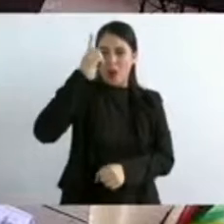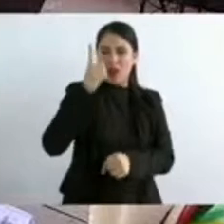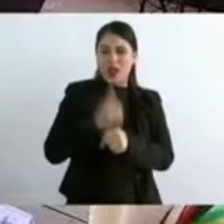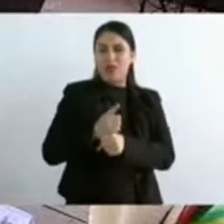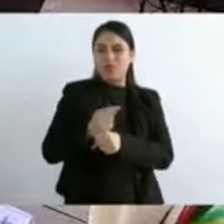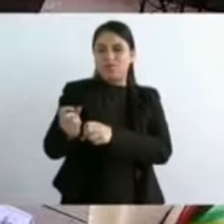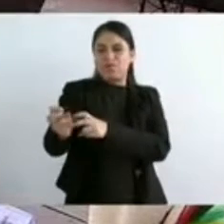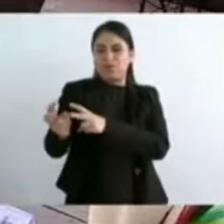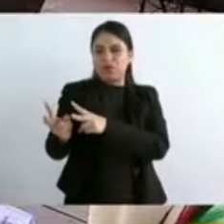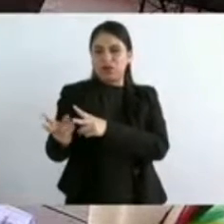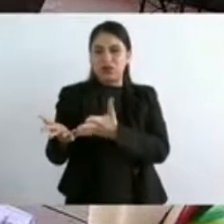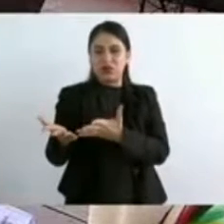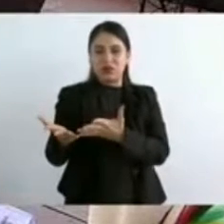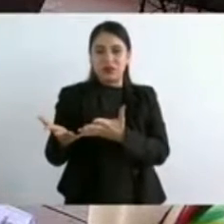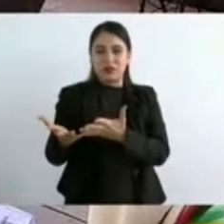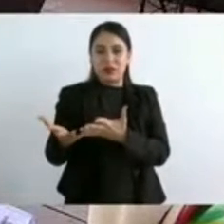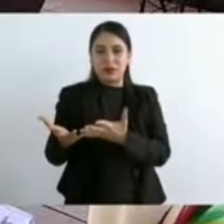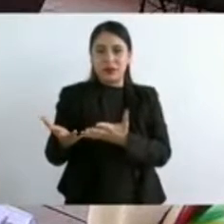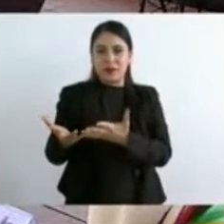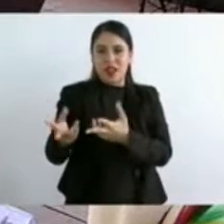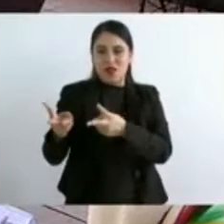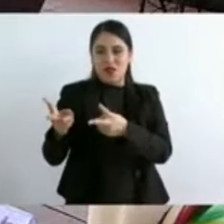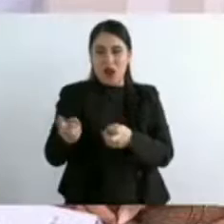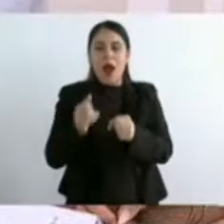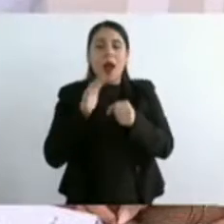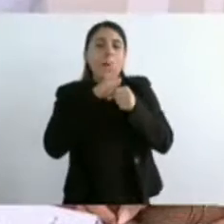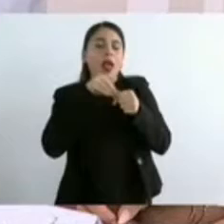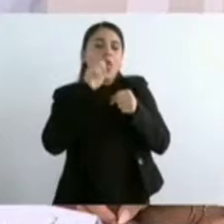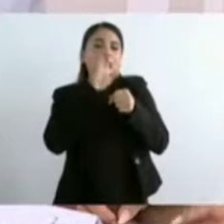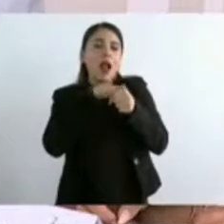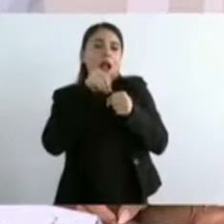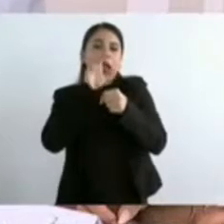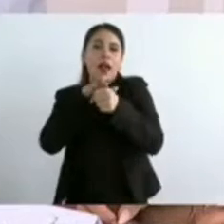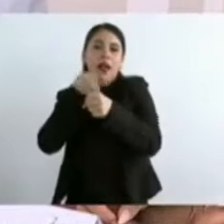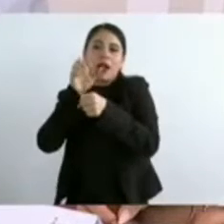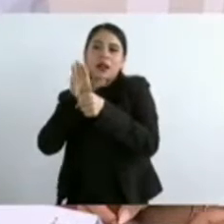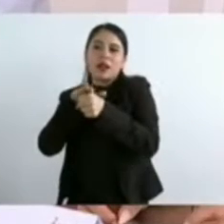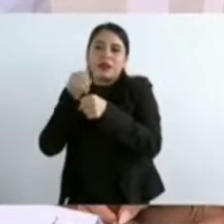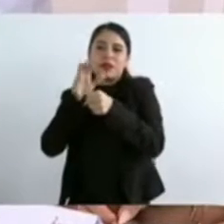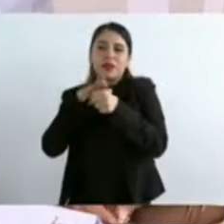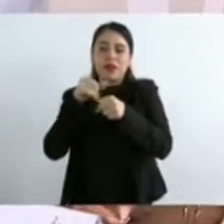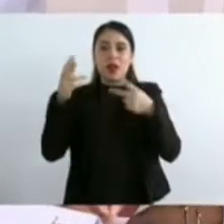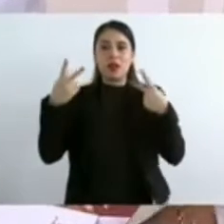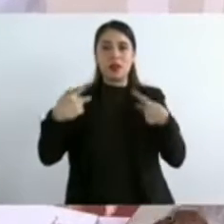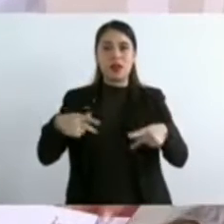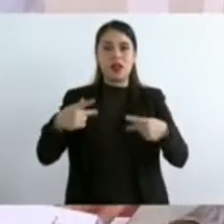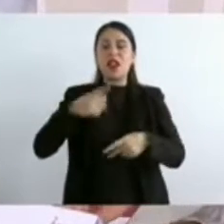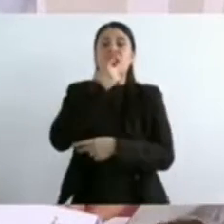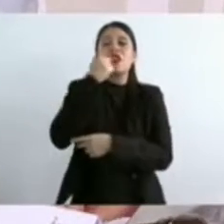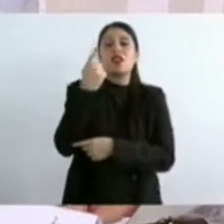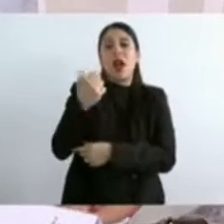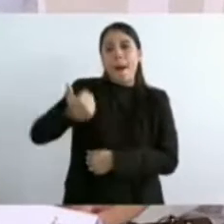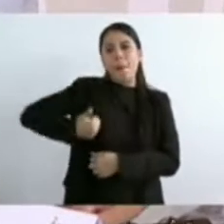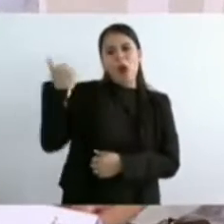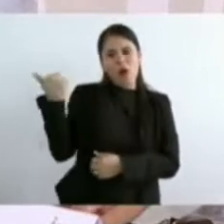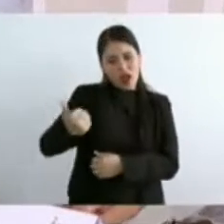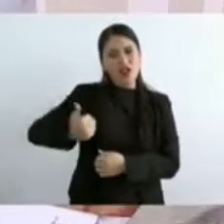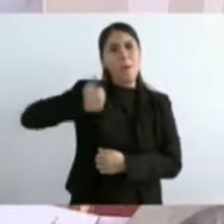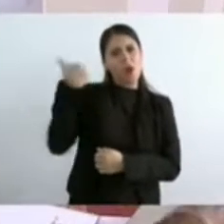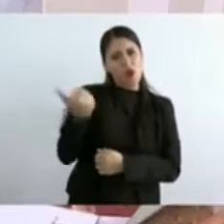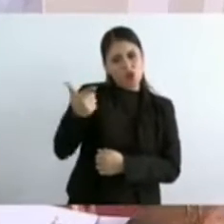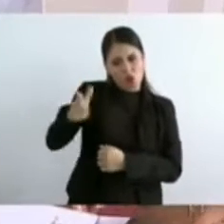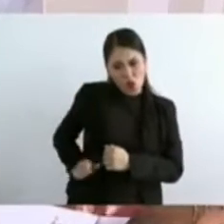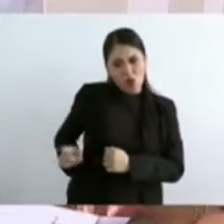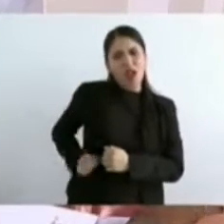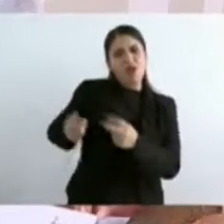oportunidad, hasta alentado por lambiscones, por paleros que les dicen aprovecha,